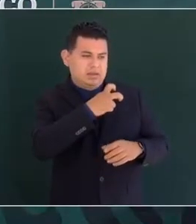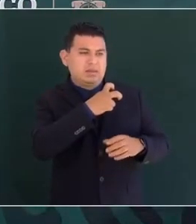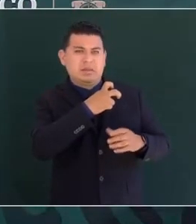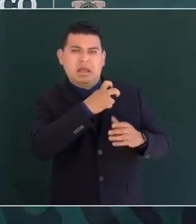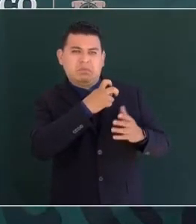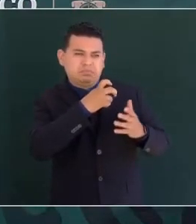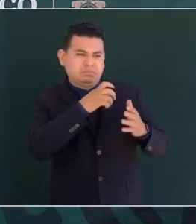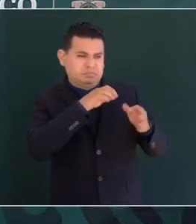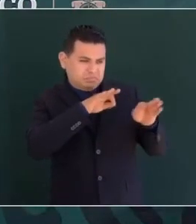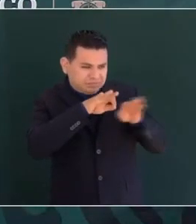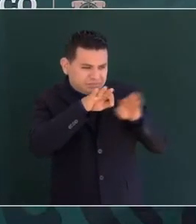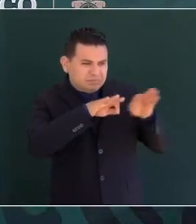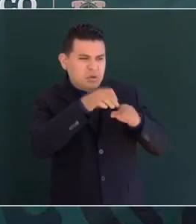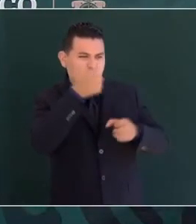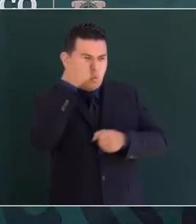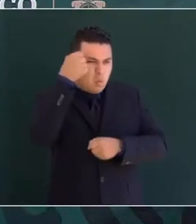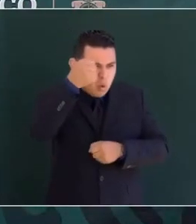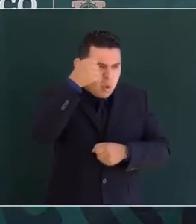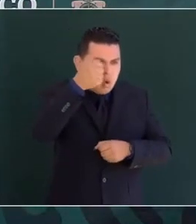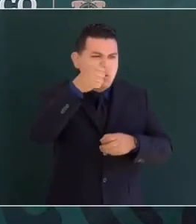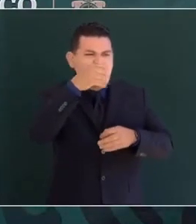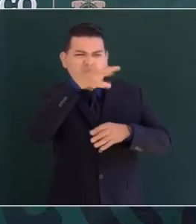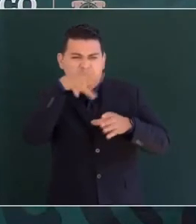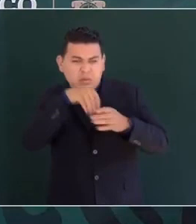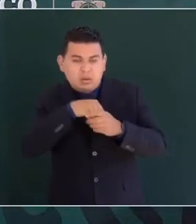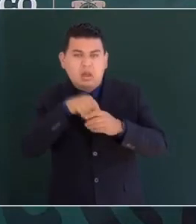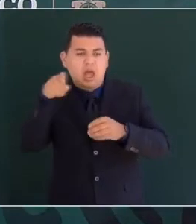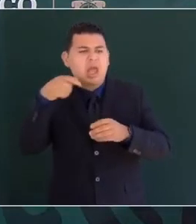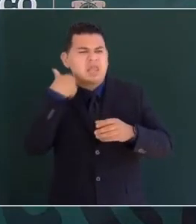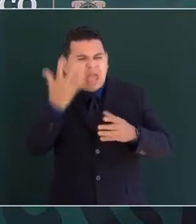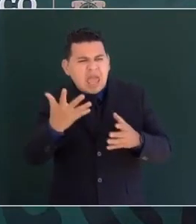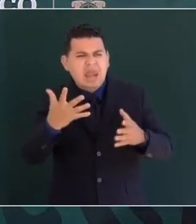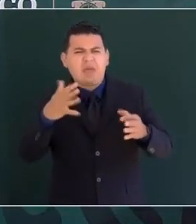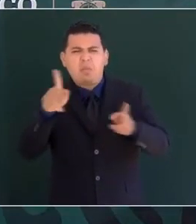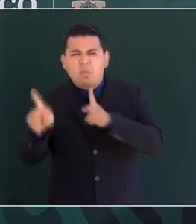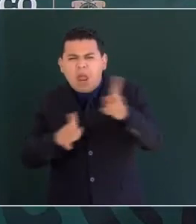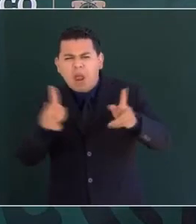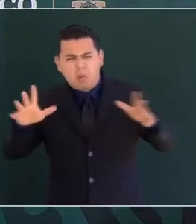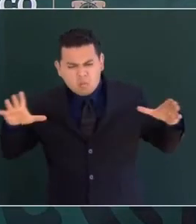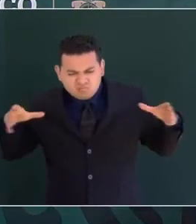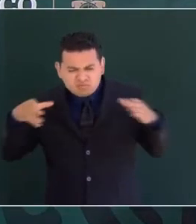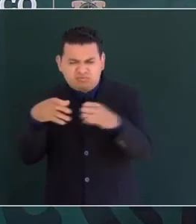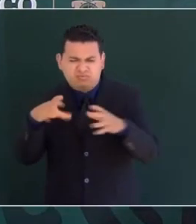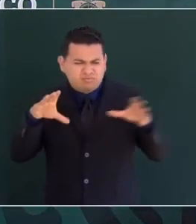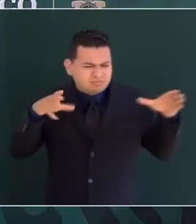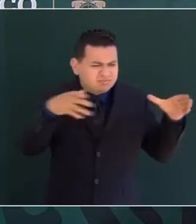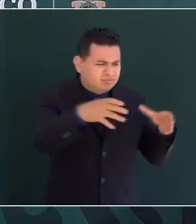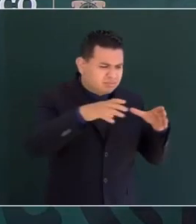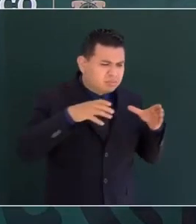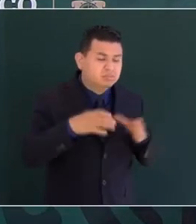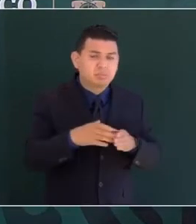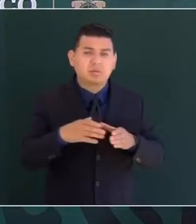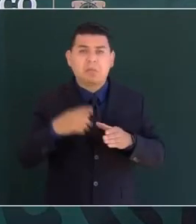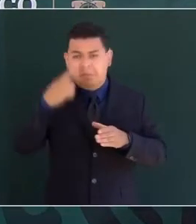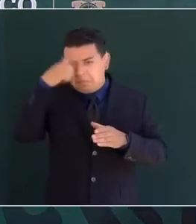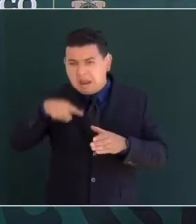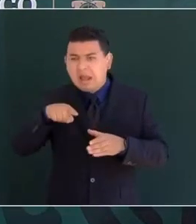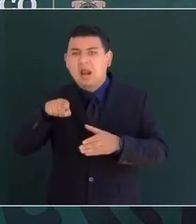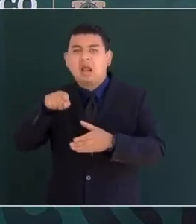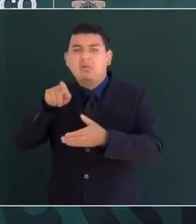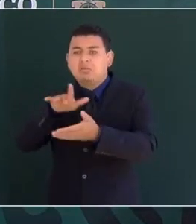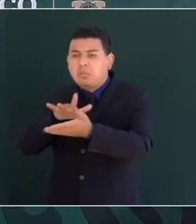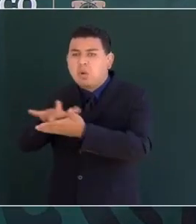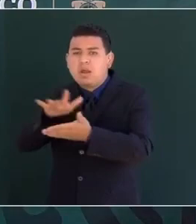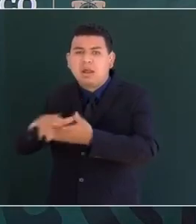boycotts y organizaba campañas de los trabajadores. Para ayudar a los trabajadores de las